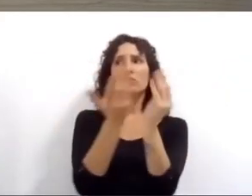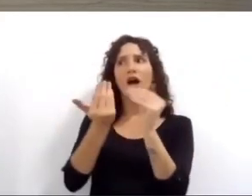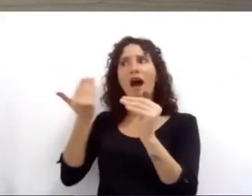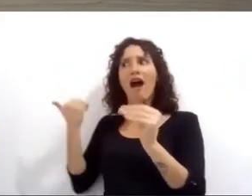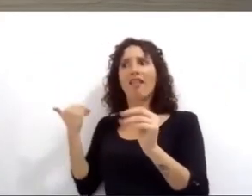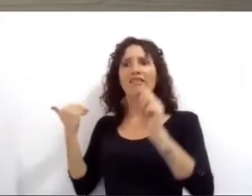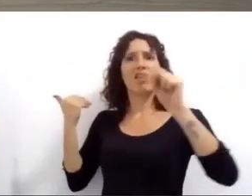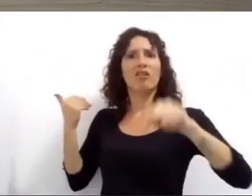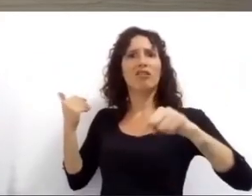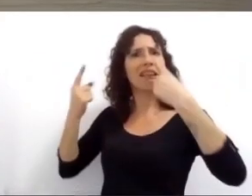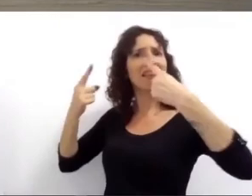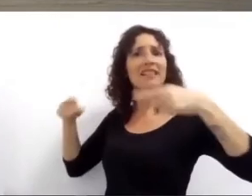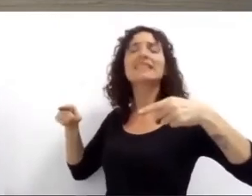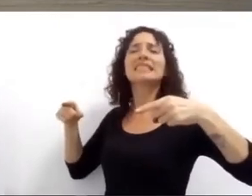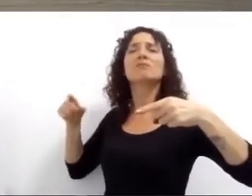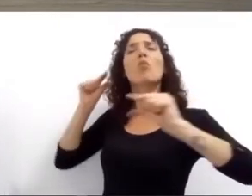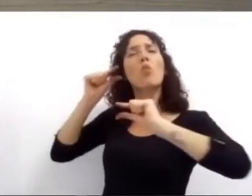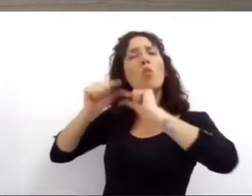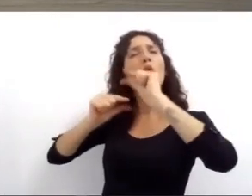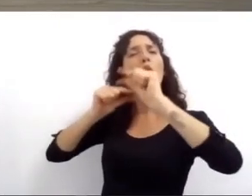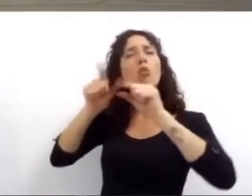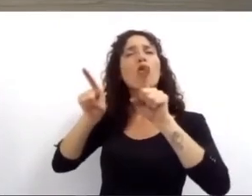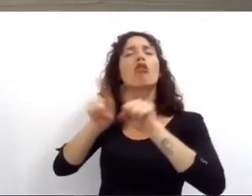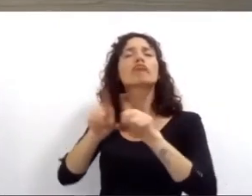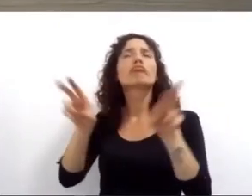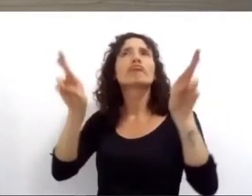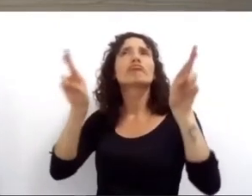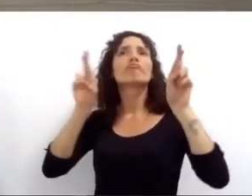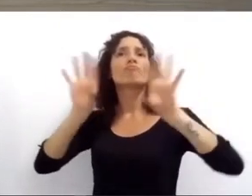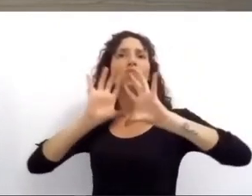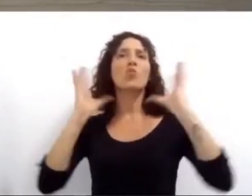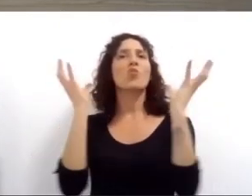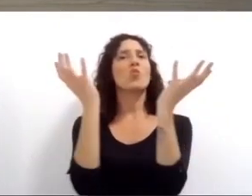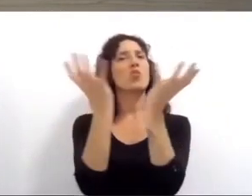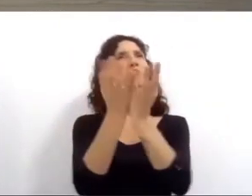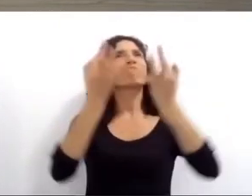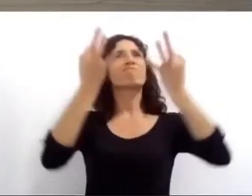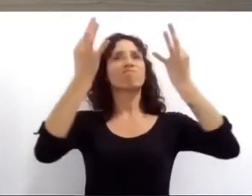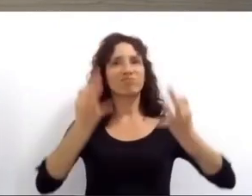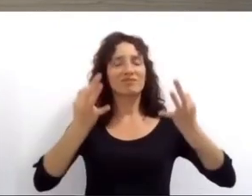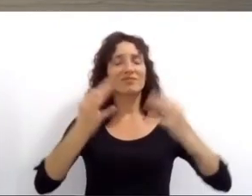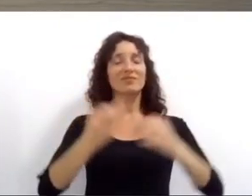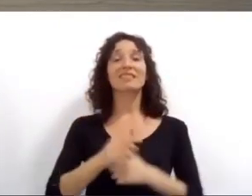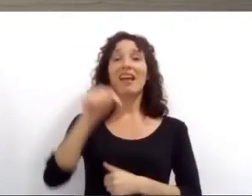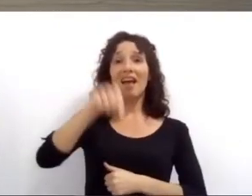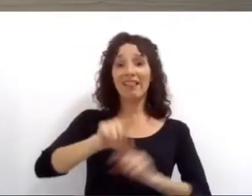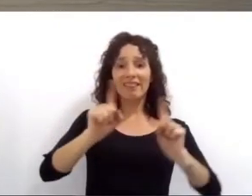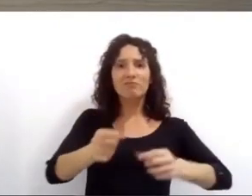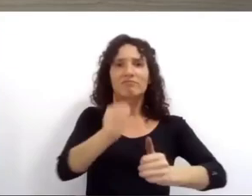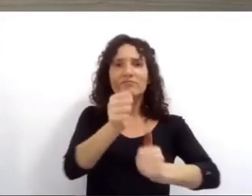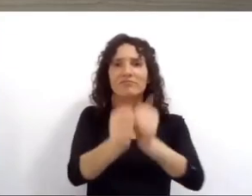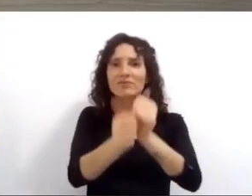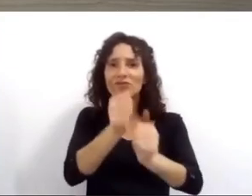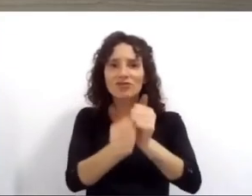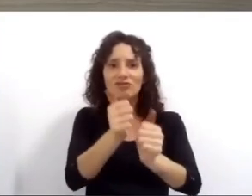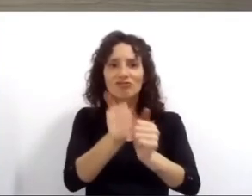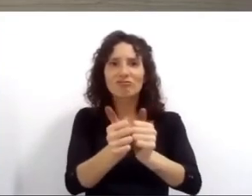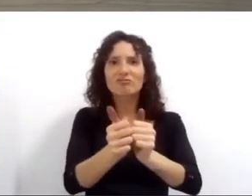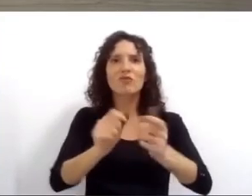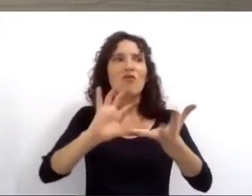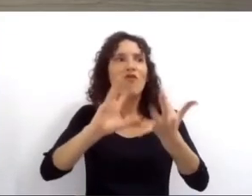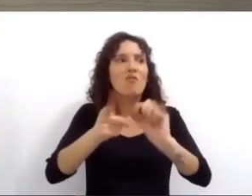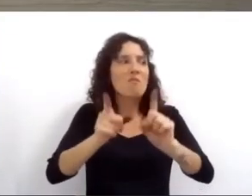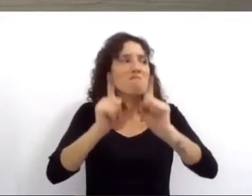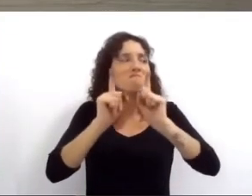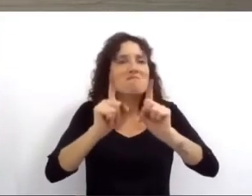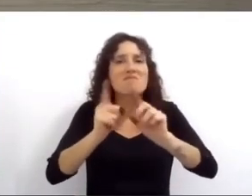nosotros tenemos que volver pero volver a la rosarina con humildad realismo y rebeldía